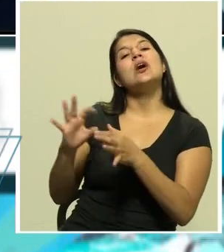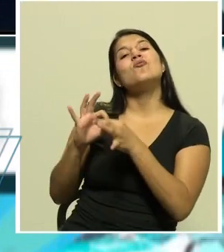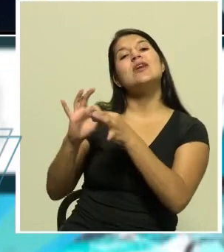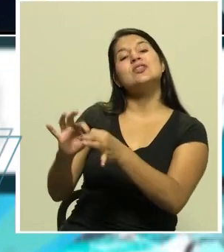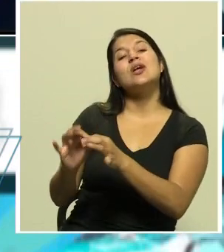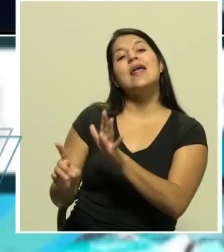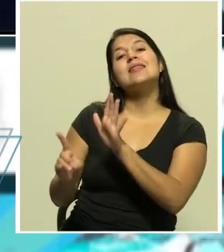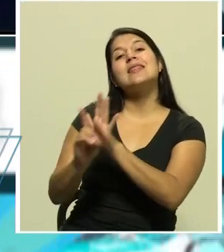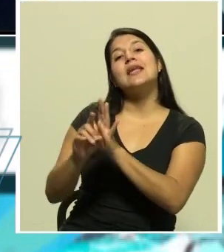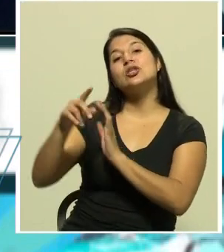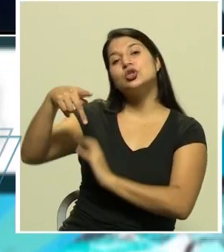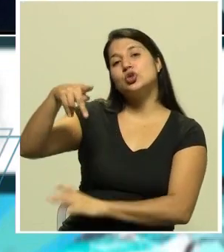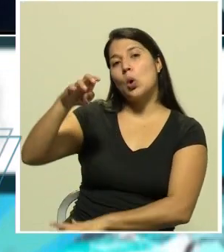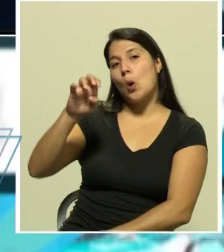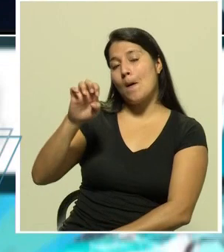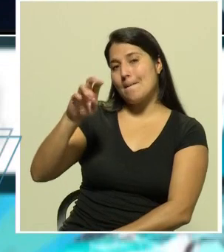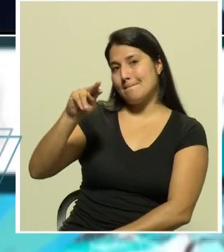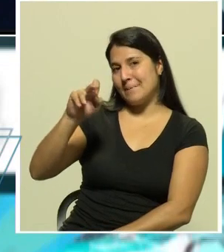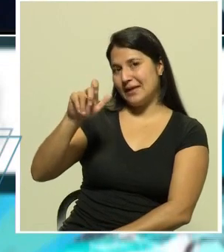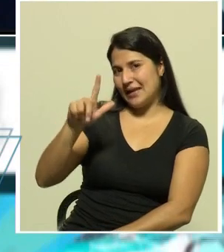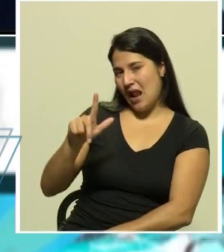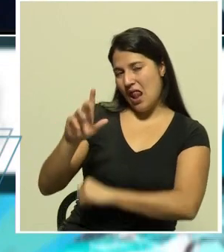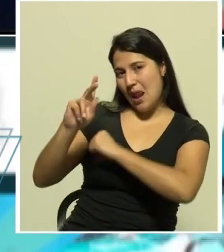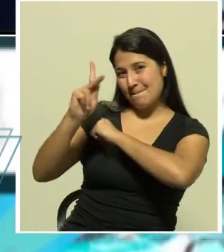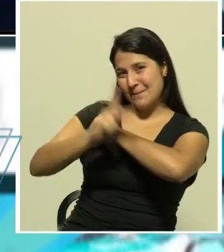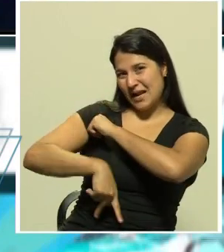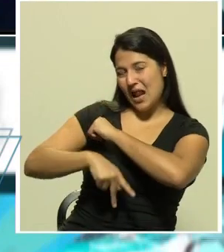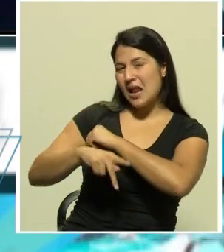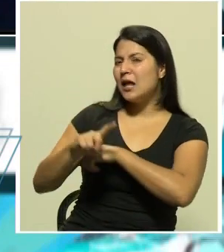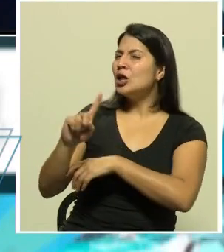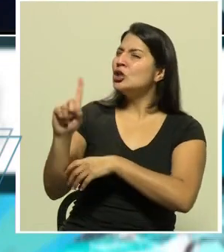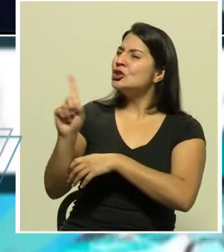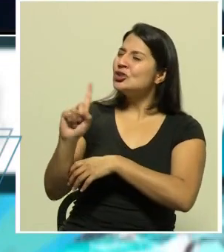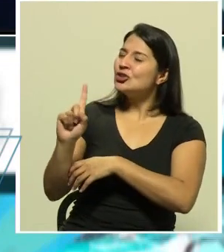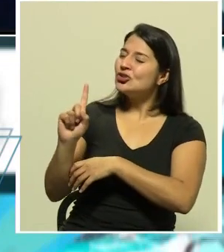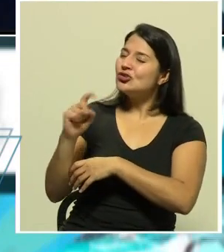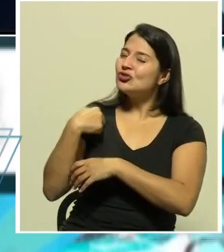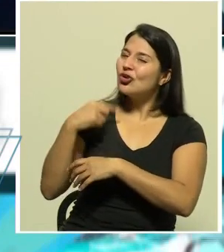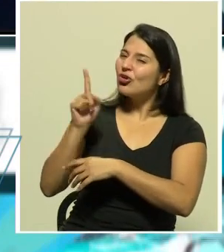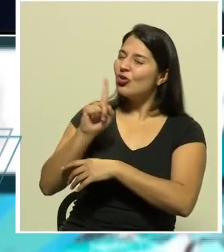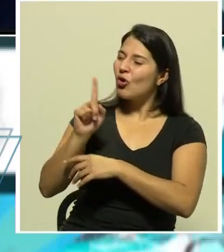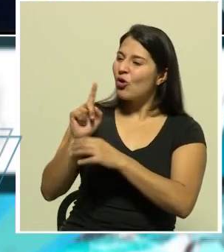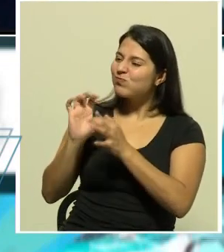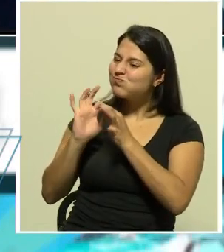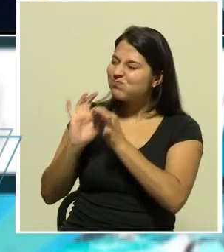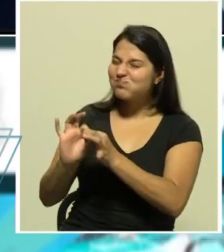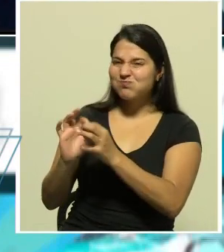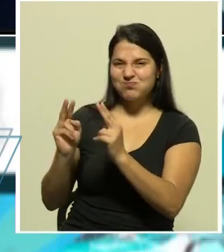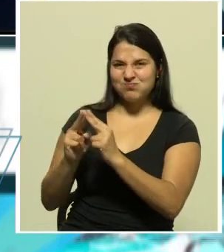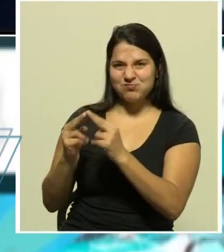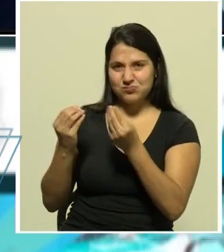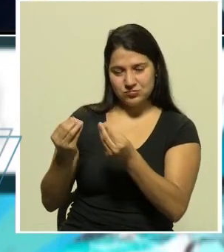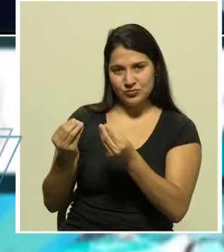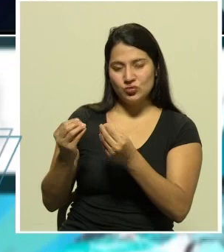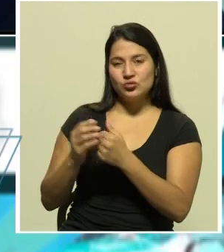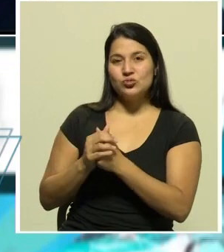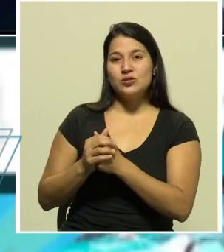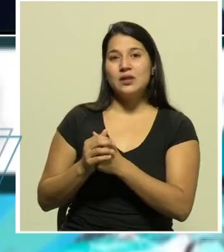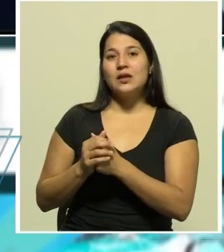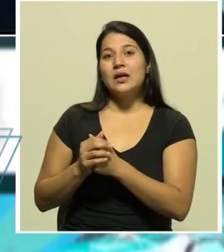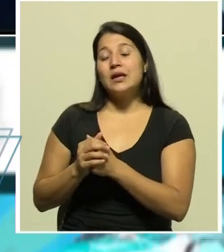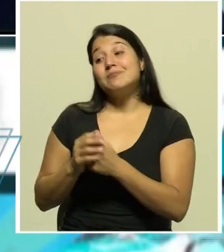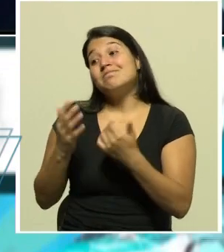de mis especializaciones la constitución política garantiza la libre manifestación de la voluntad de las